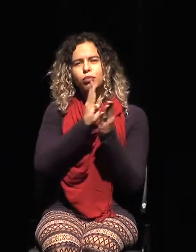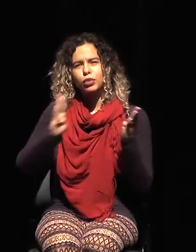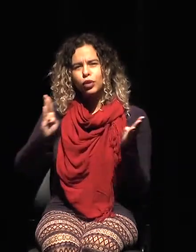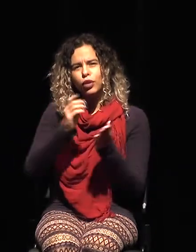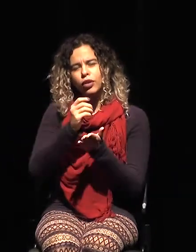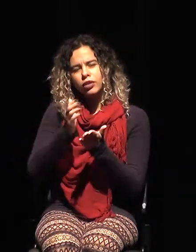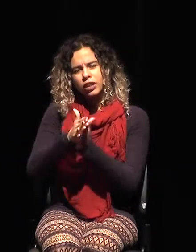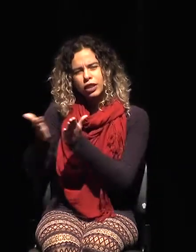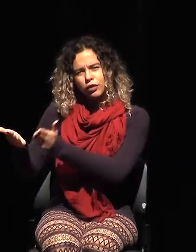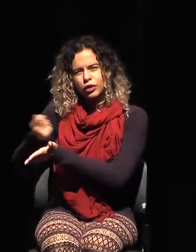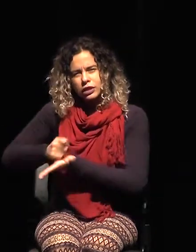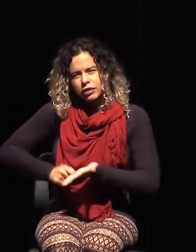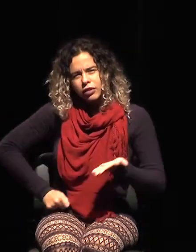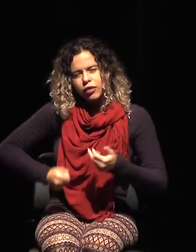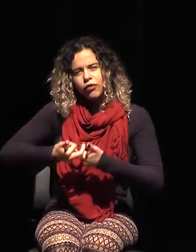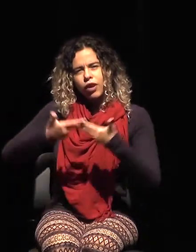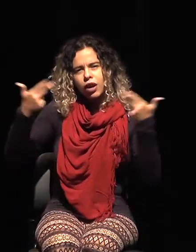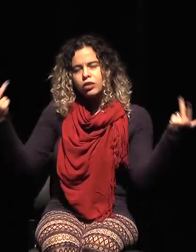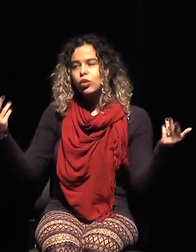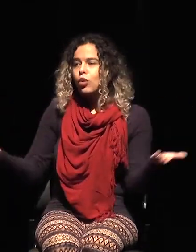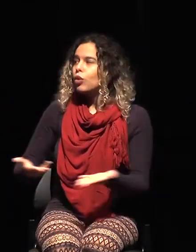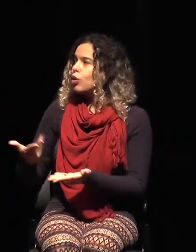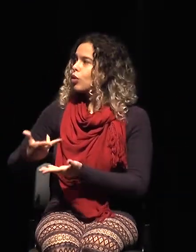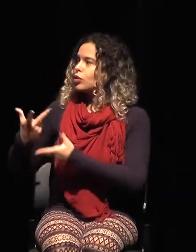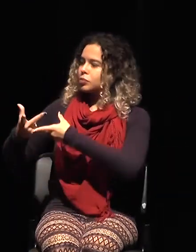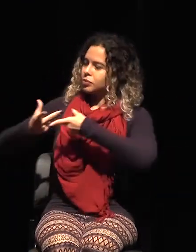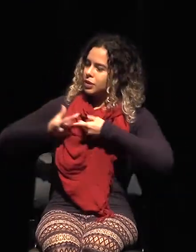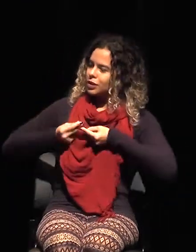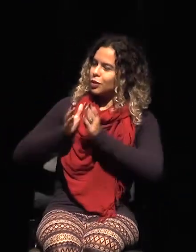la bibliografía de Tobías Barreto. Sean muy bienvenido.